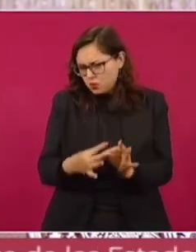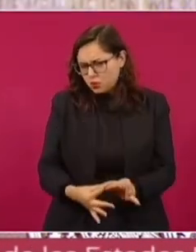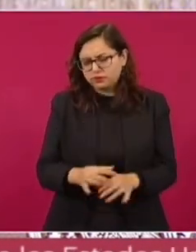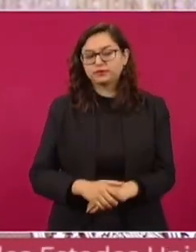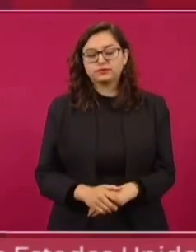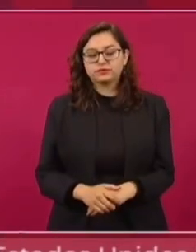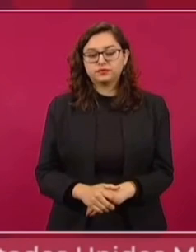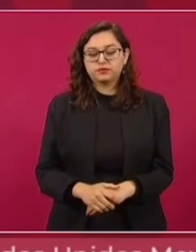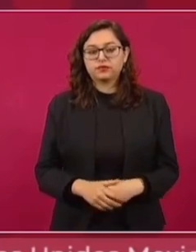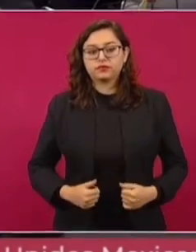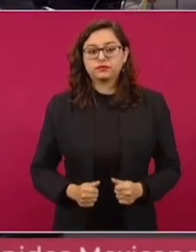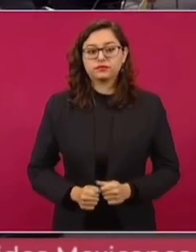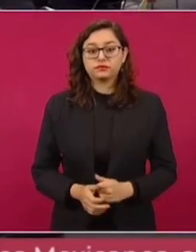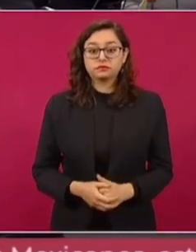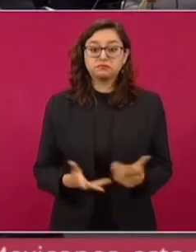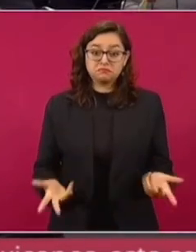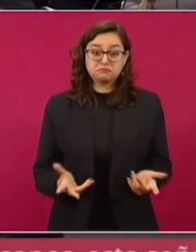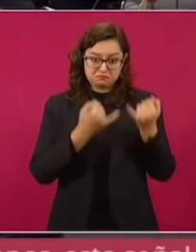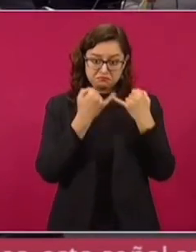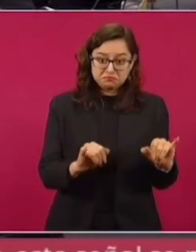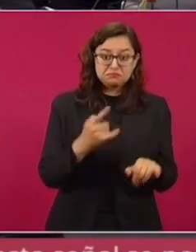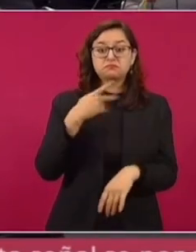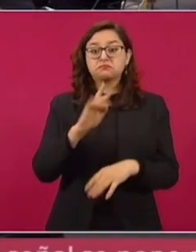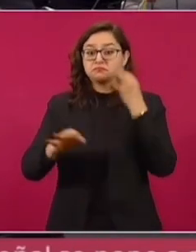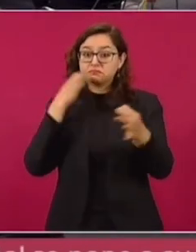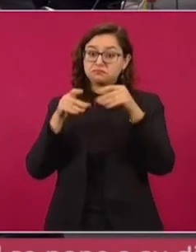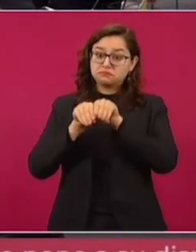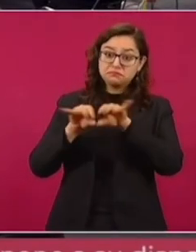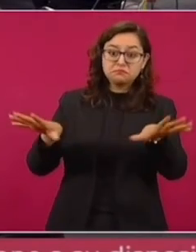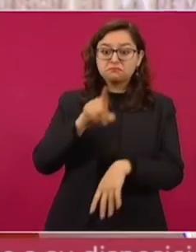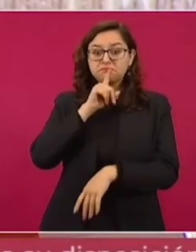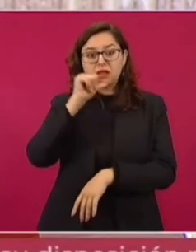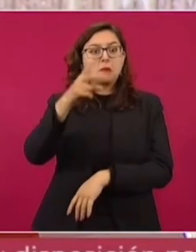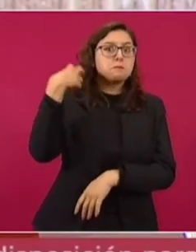Sí, pero a lo mejor sin medios. Nada más de supervisión.